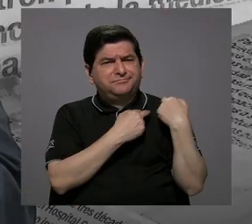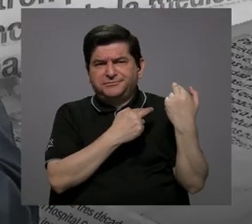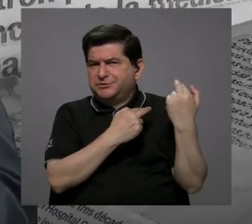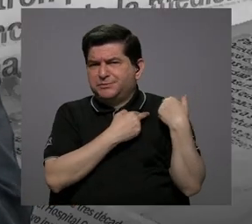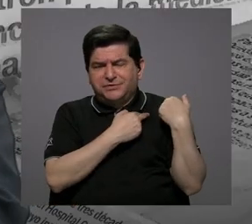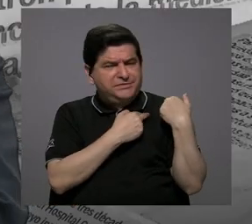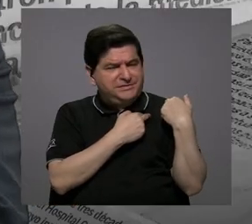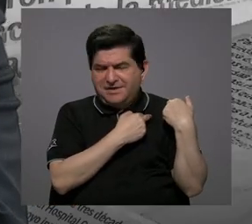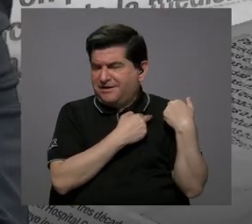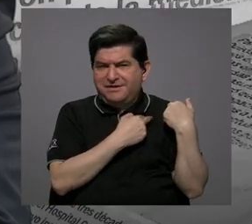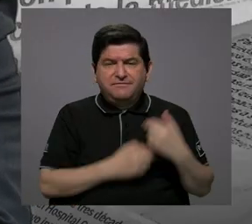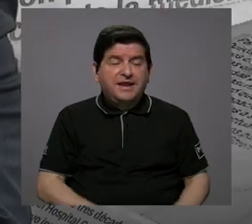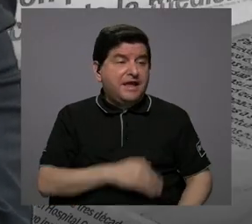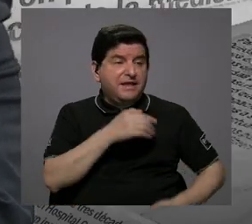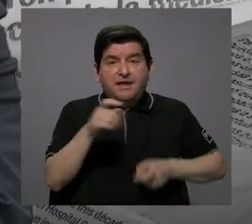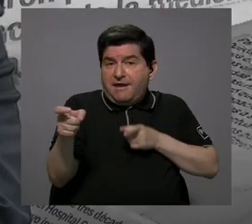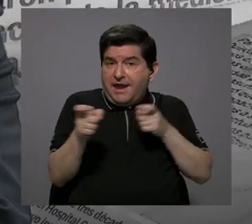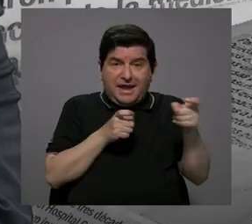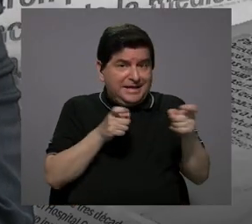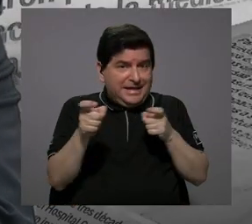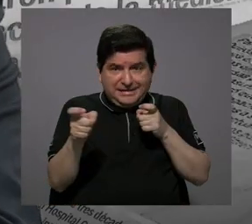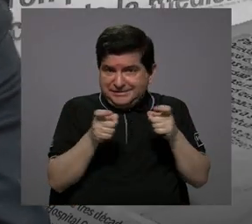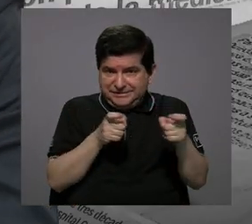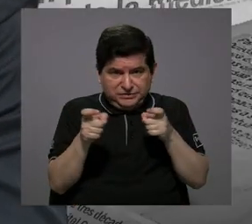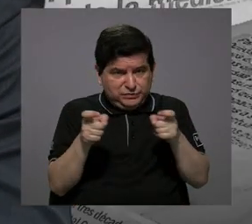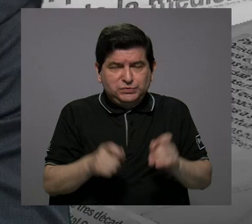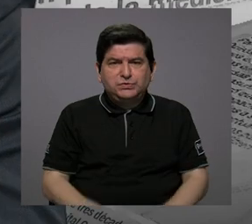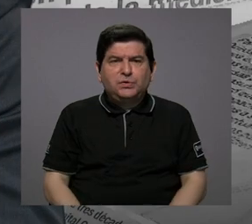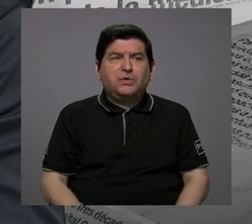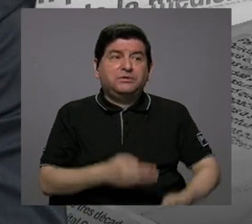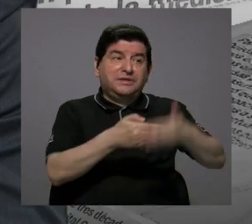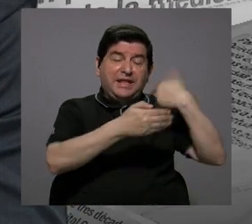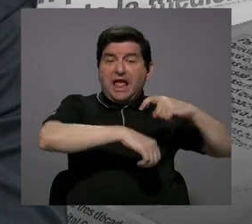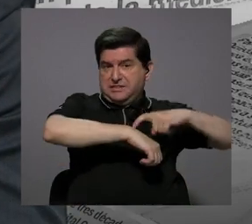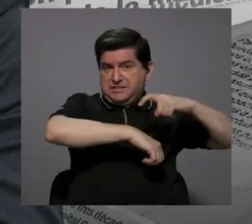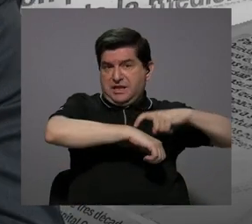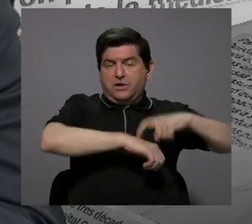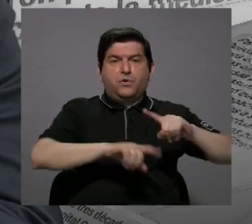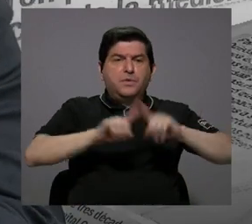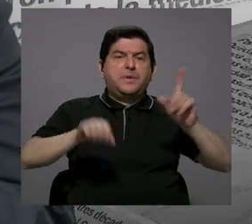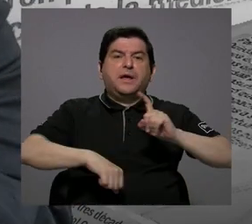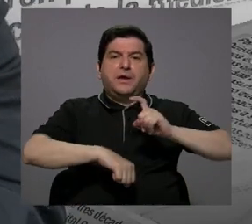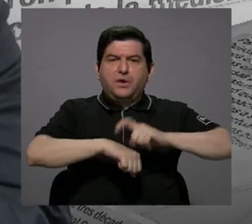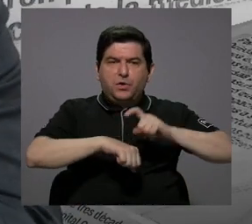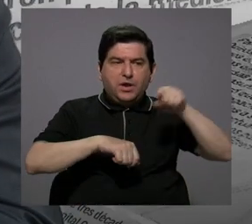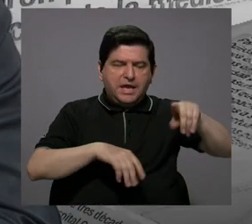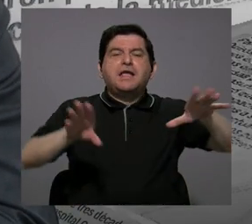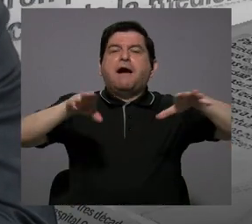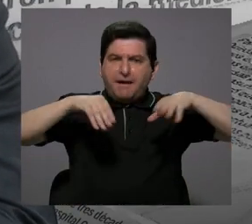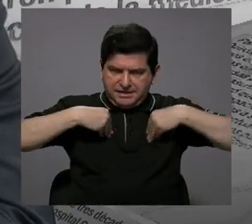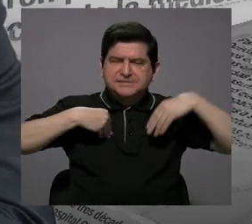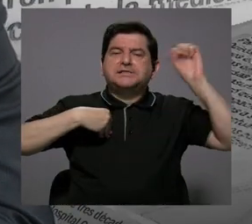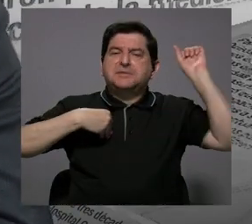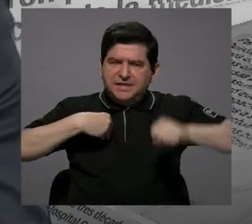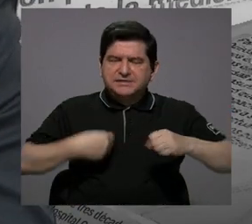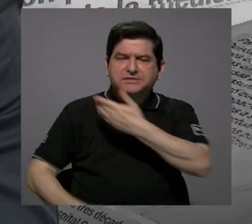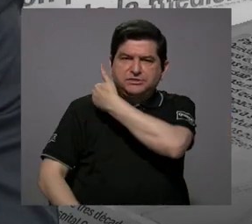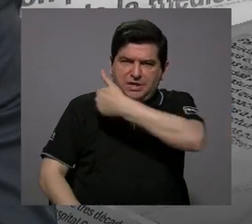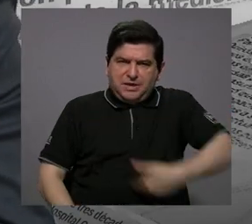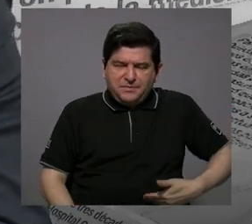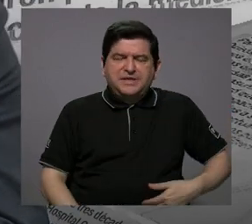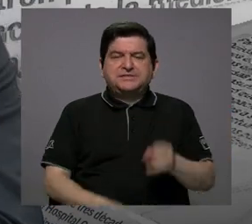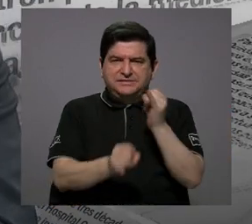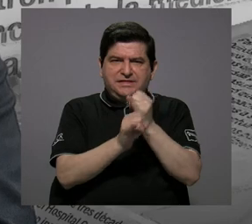responsabilidad de las gestiones en el pasado, desde el momento en que asume la presidencia